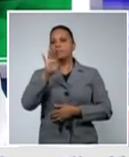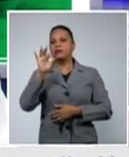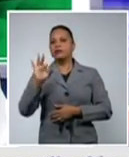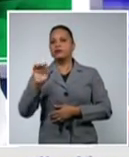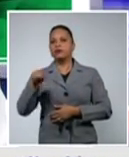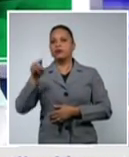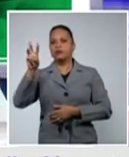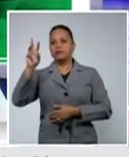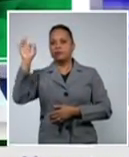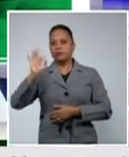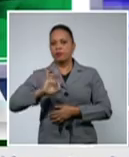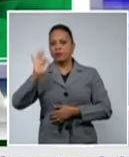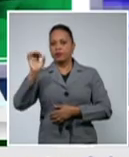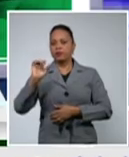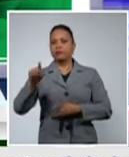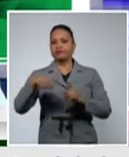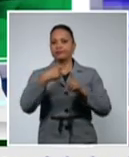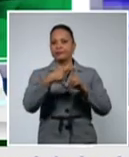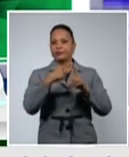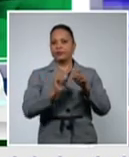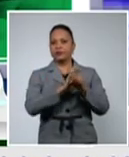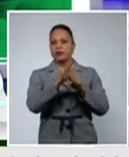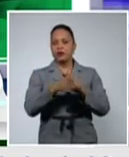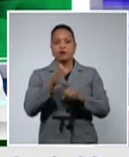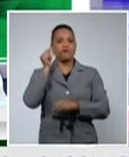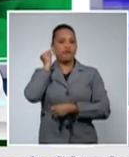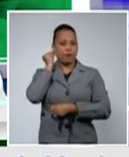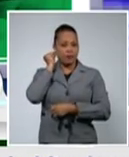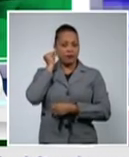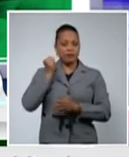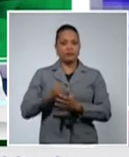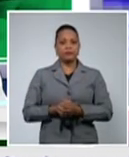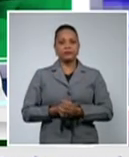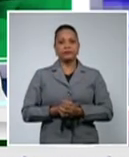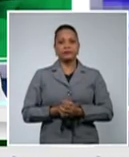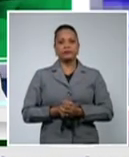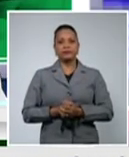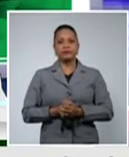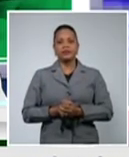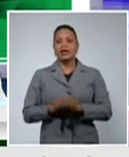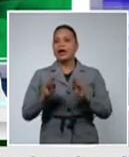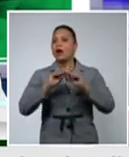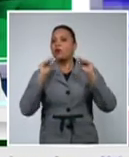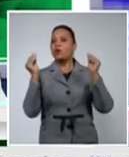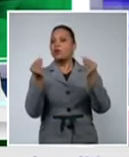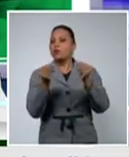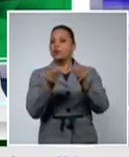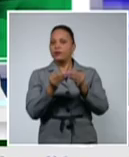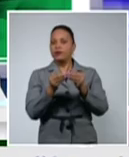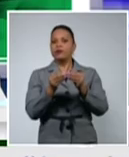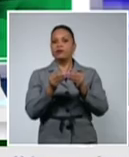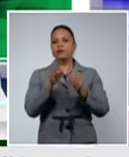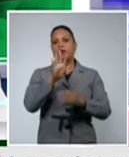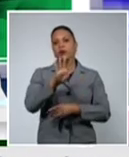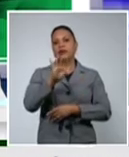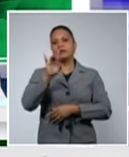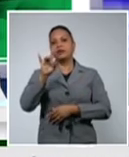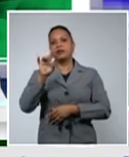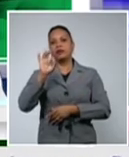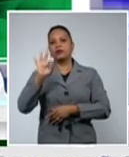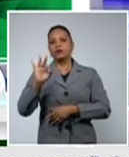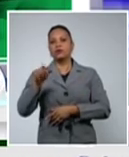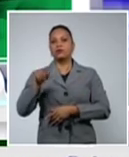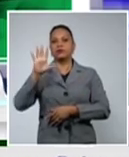de los casos diagnosticados el sexo femenino y en el acumulado es el 48,5